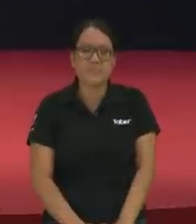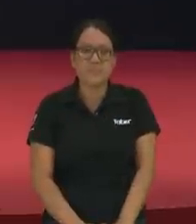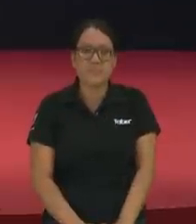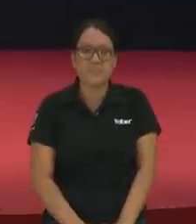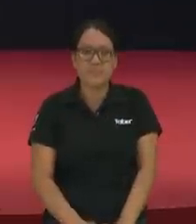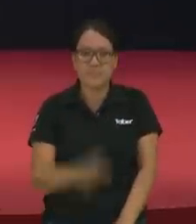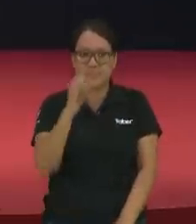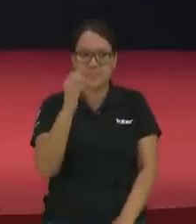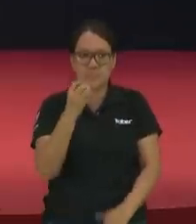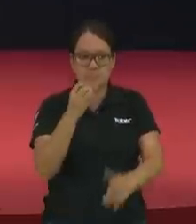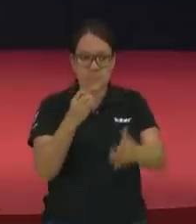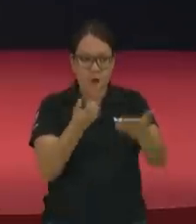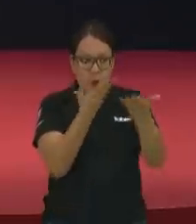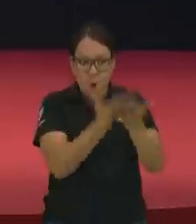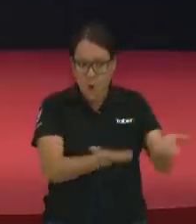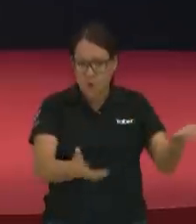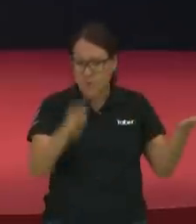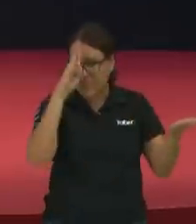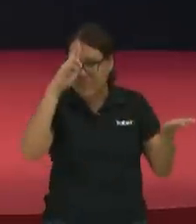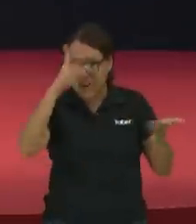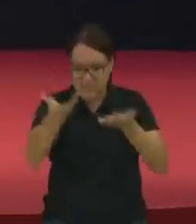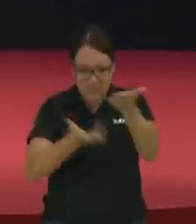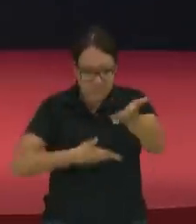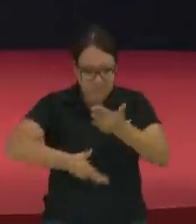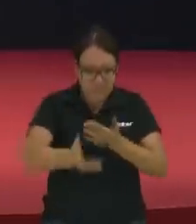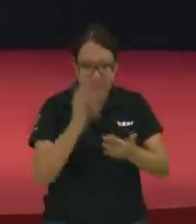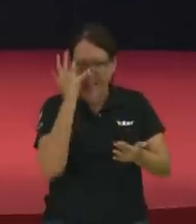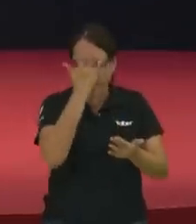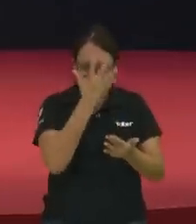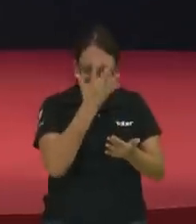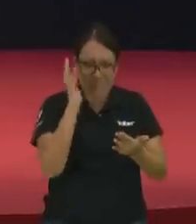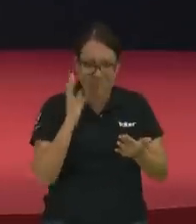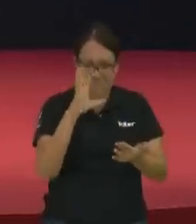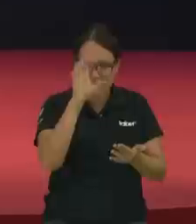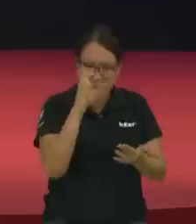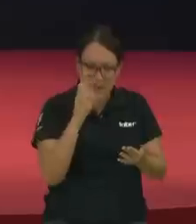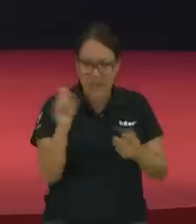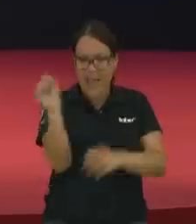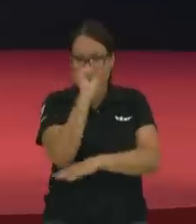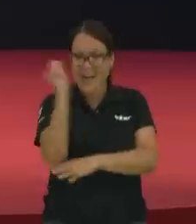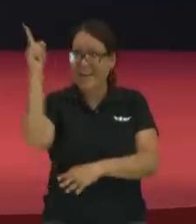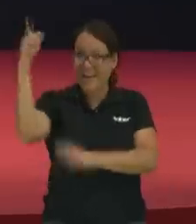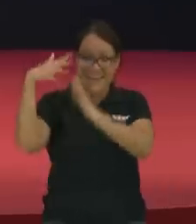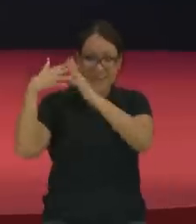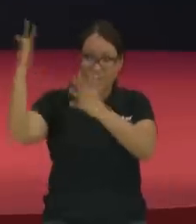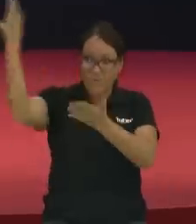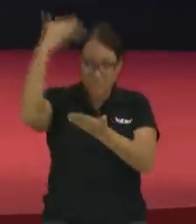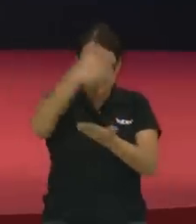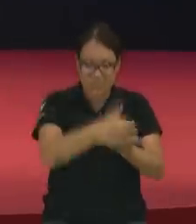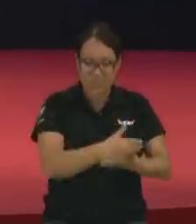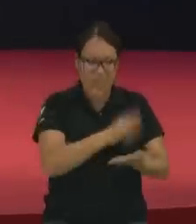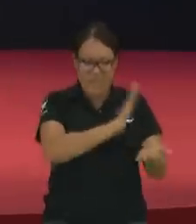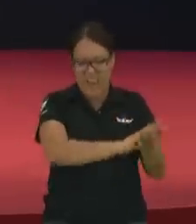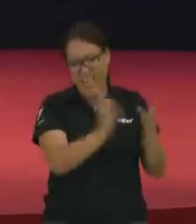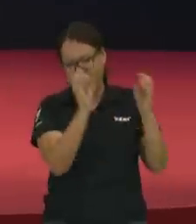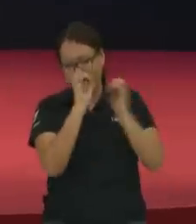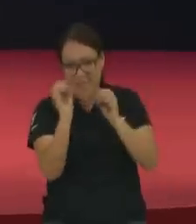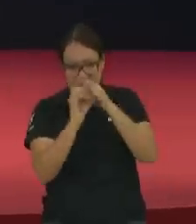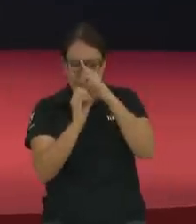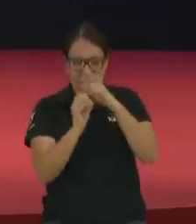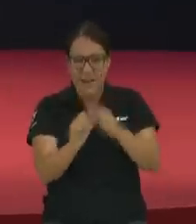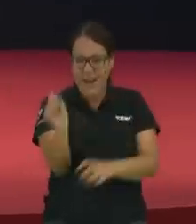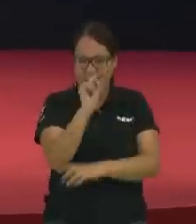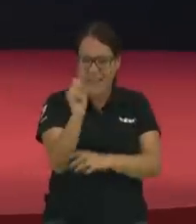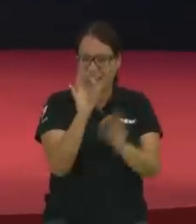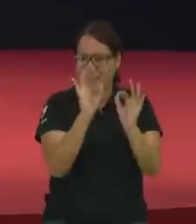Vendiendo cosas falsas, timando gente, diciendo que trae carros de Estados Unidos y no le paga la gente, no le entrega el carro, el carro estaba